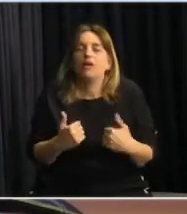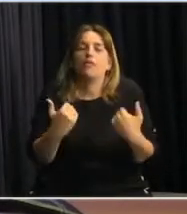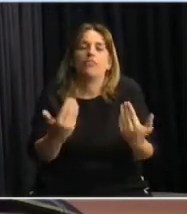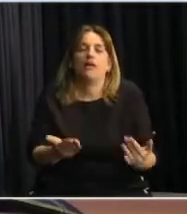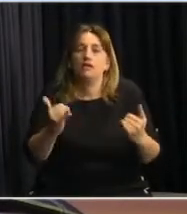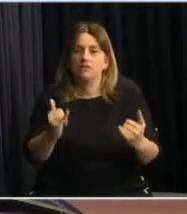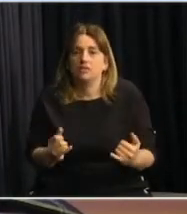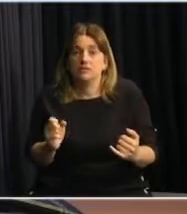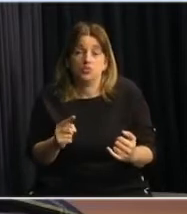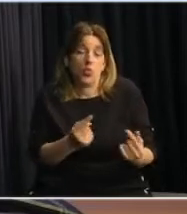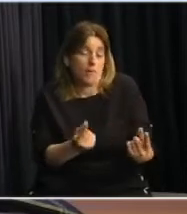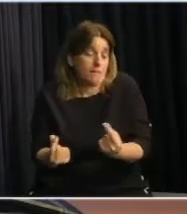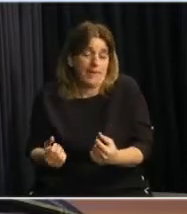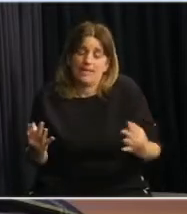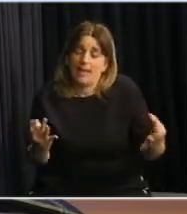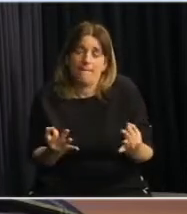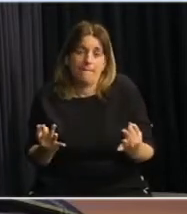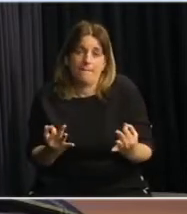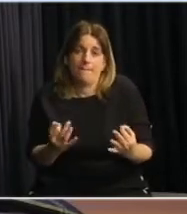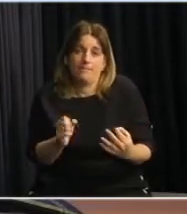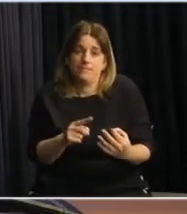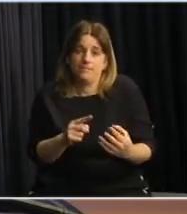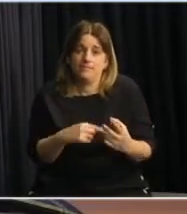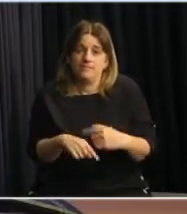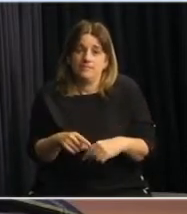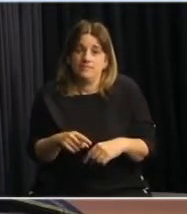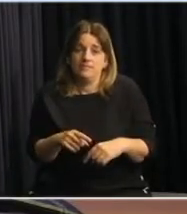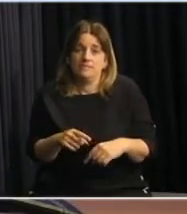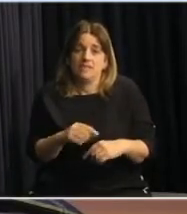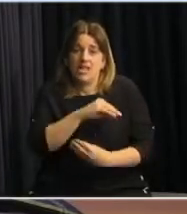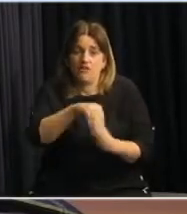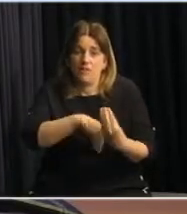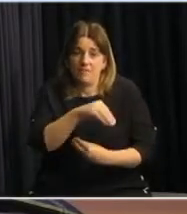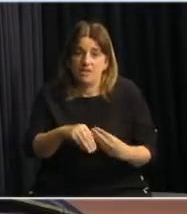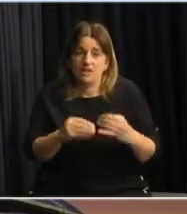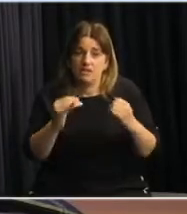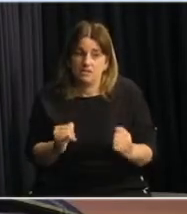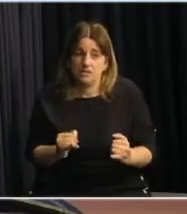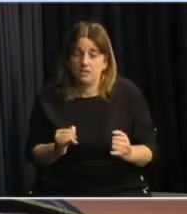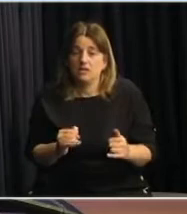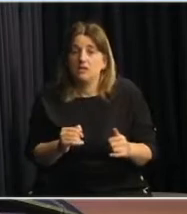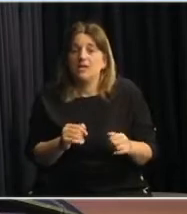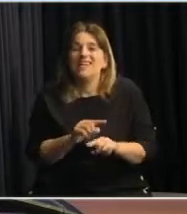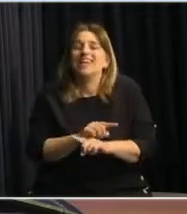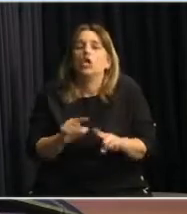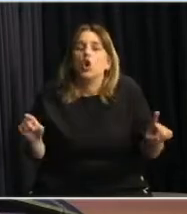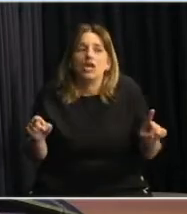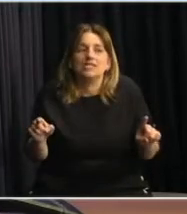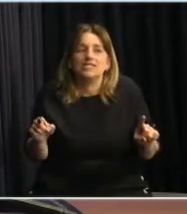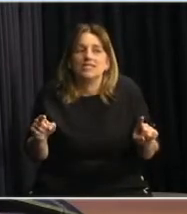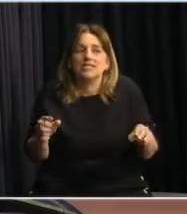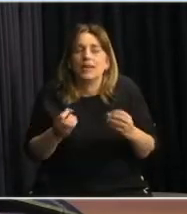el monto correspondiente a las familias que no son, reitero,